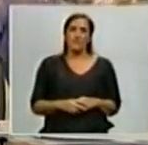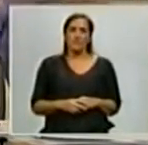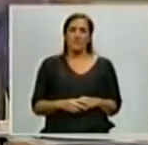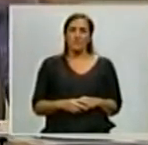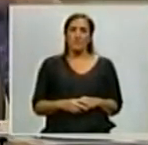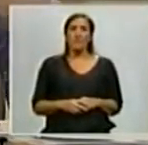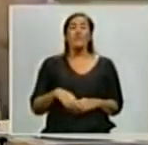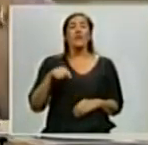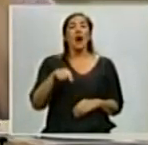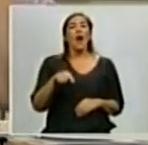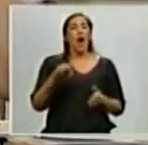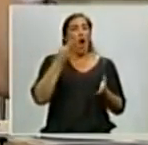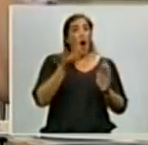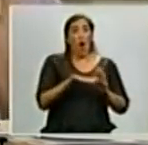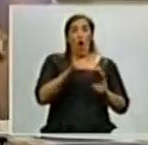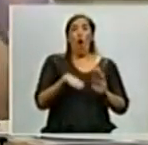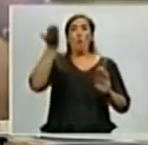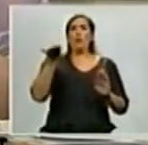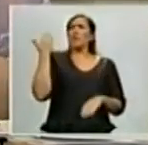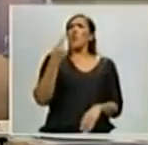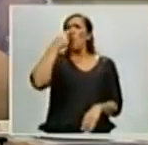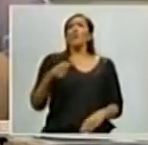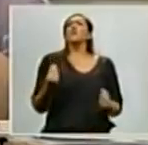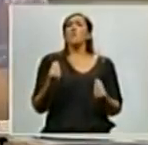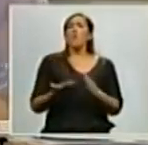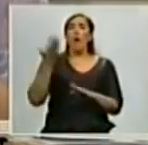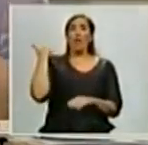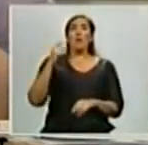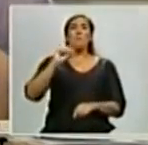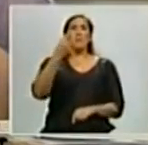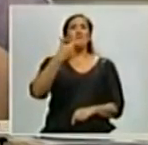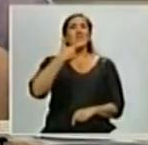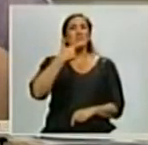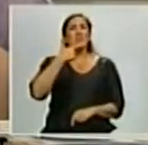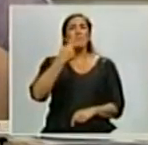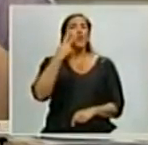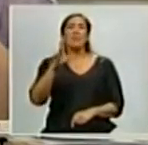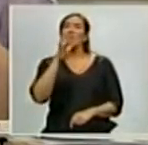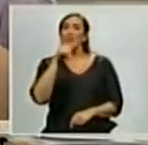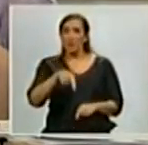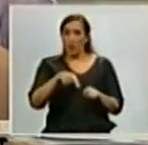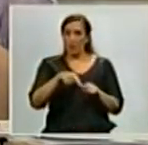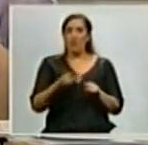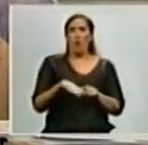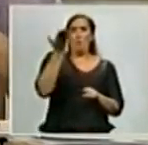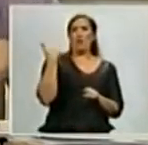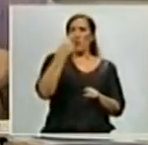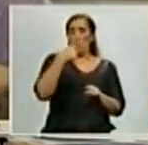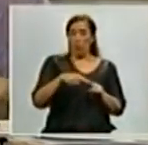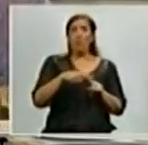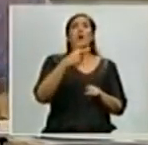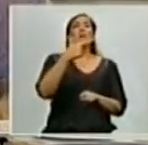incremento anterior, que fue el del 1 de septiembre del 2014, con un 17